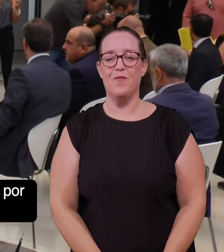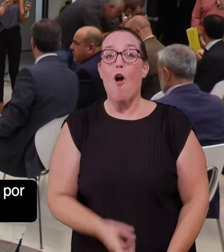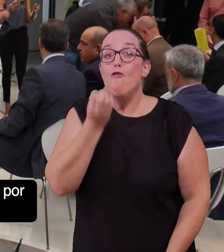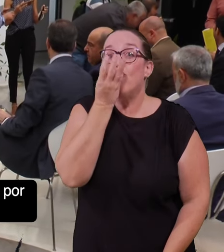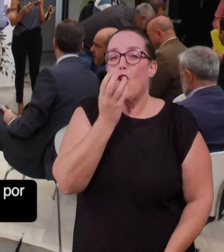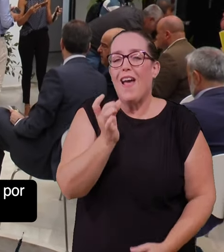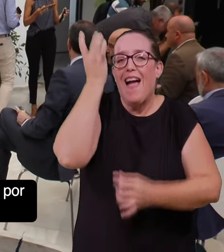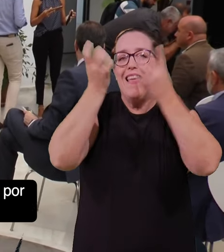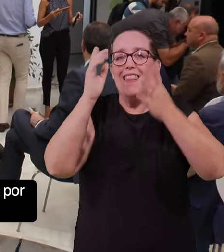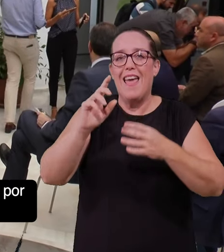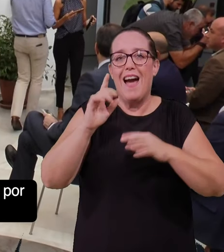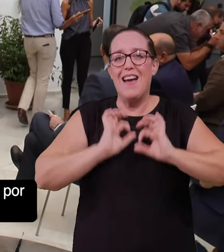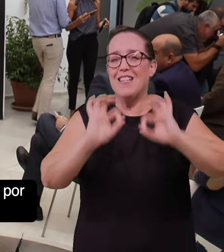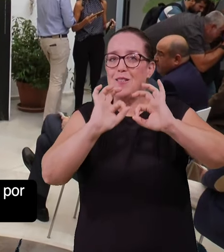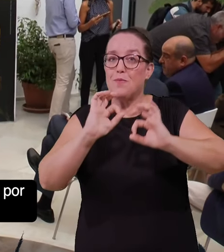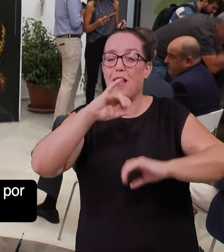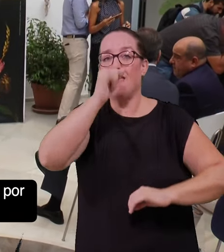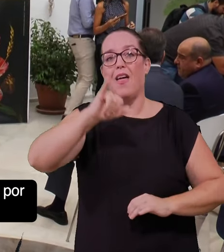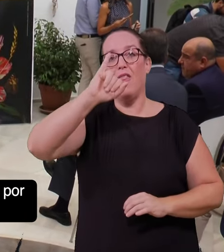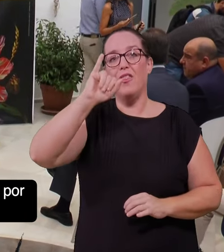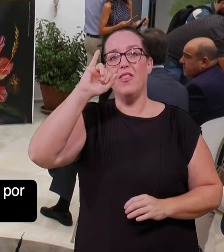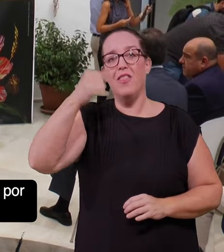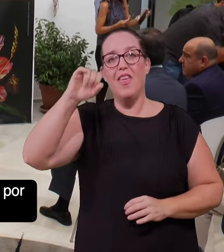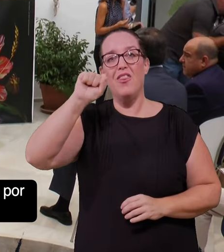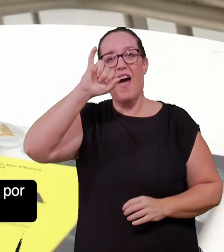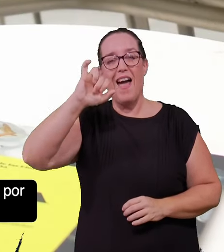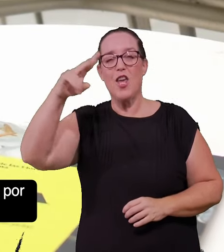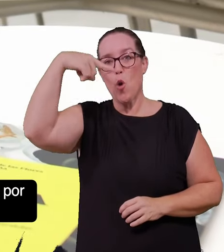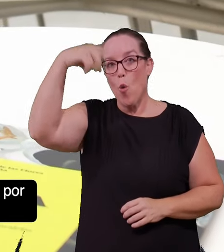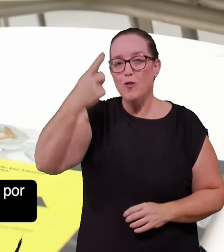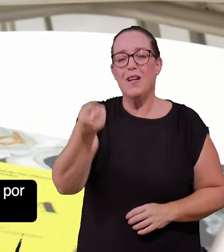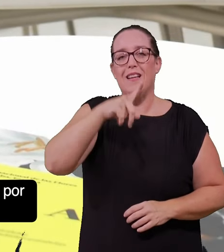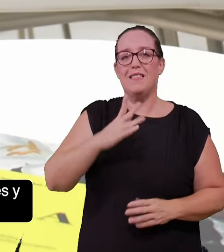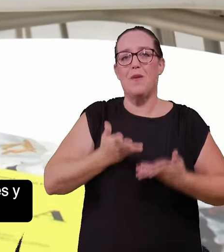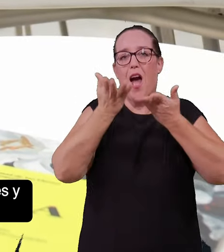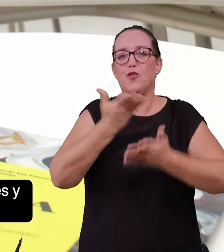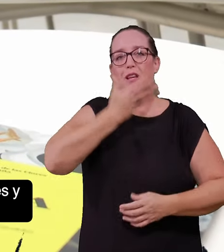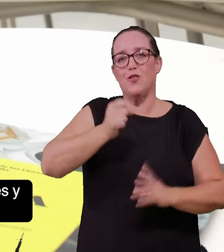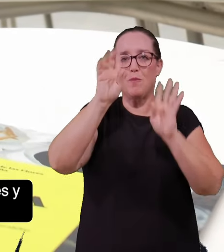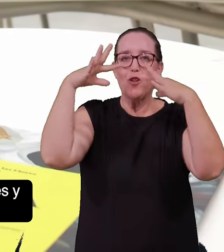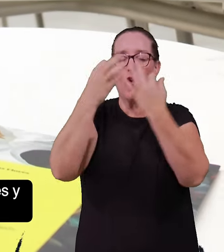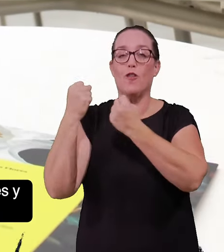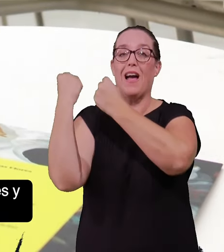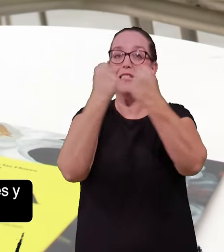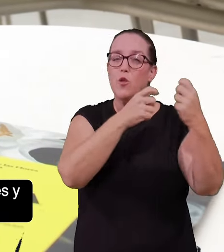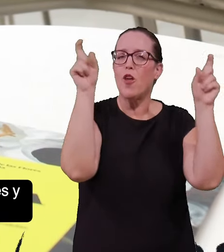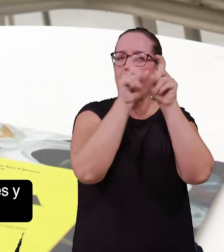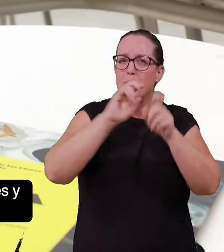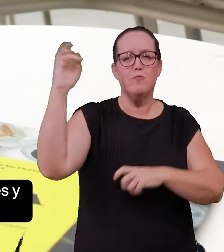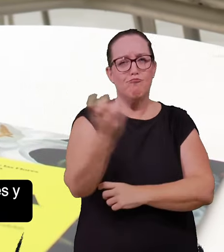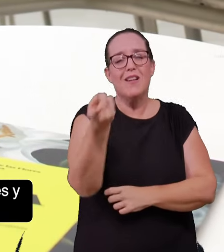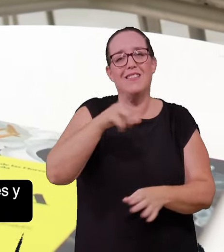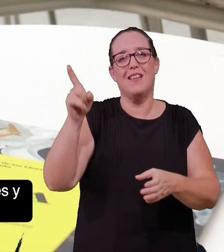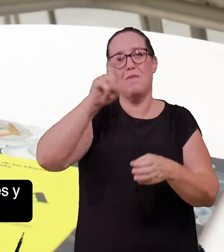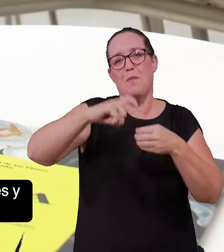Flora es una idea original de Cizaicultura financiada por Cizaicultura y el Ayuntamiento de Córdoba, y que cuenta con la colaboración de varias